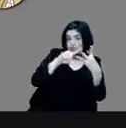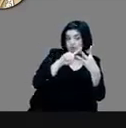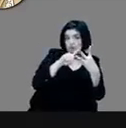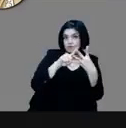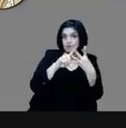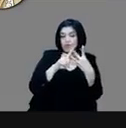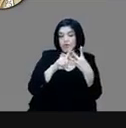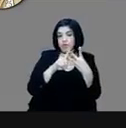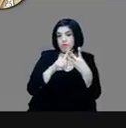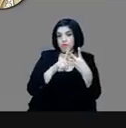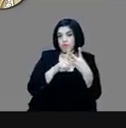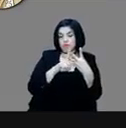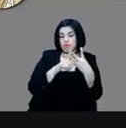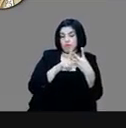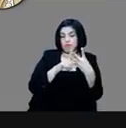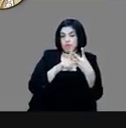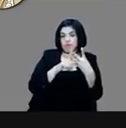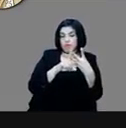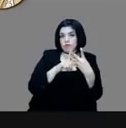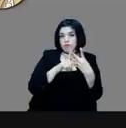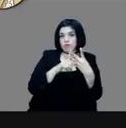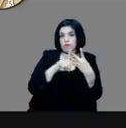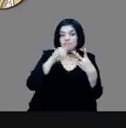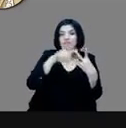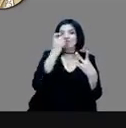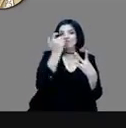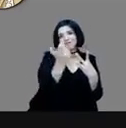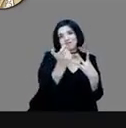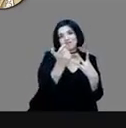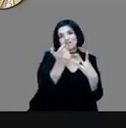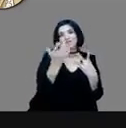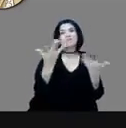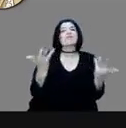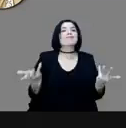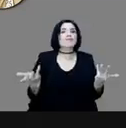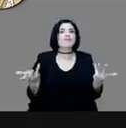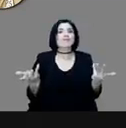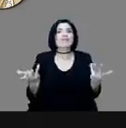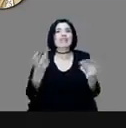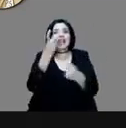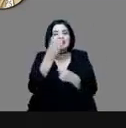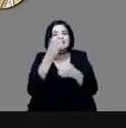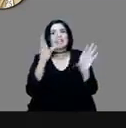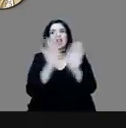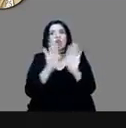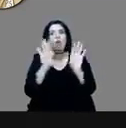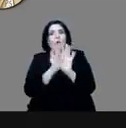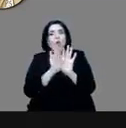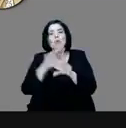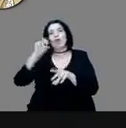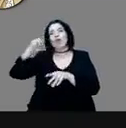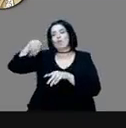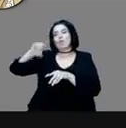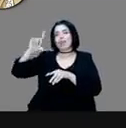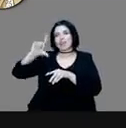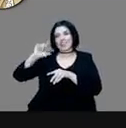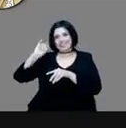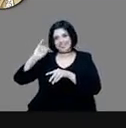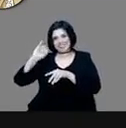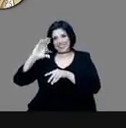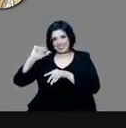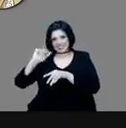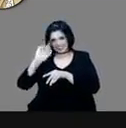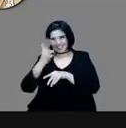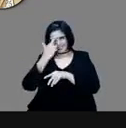aspecto es el económico, o sea, este tributo que los mexicas imponían a otros pueblos